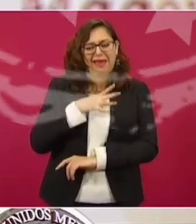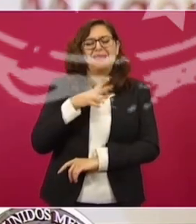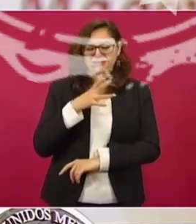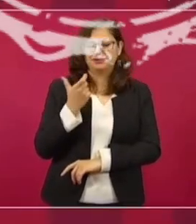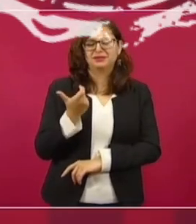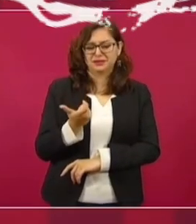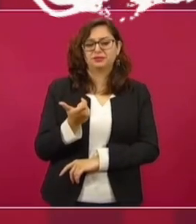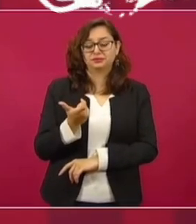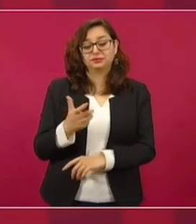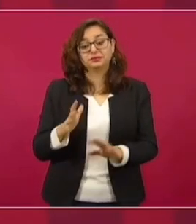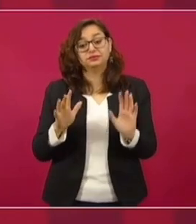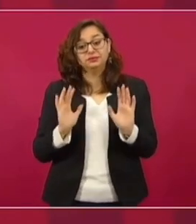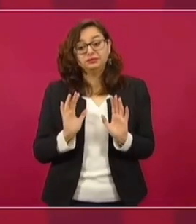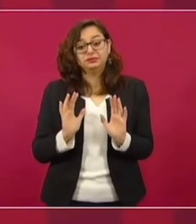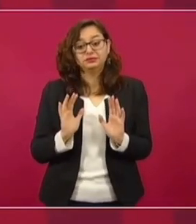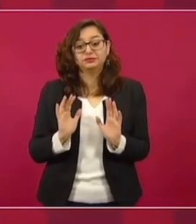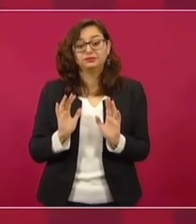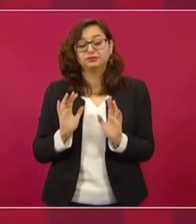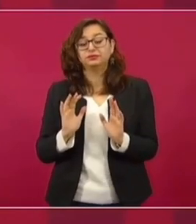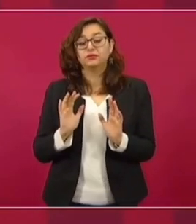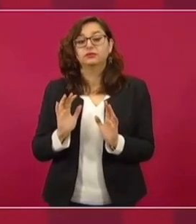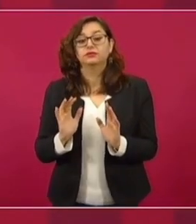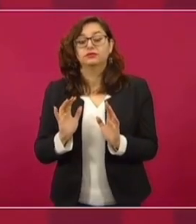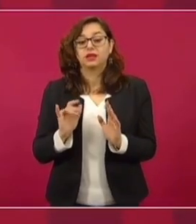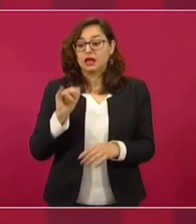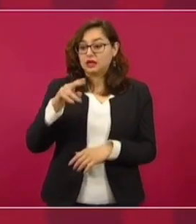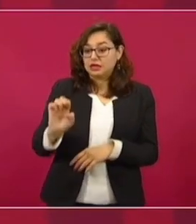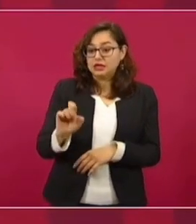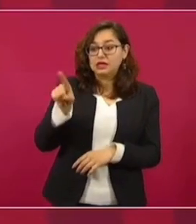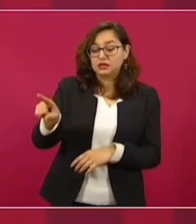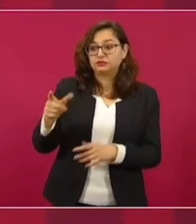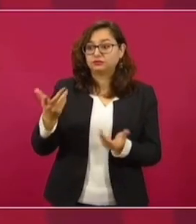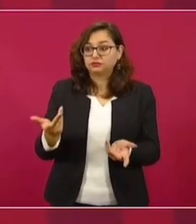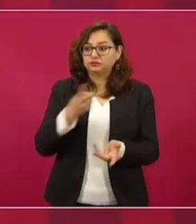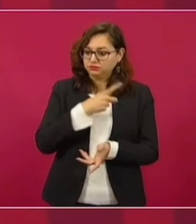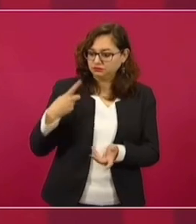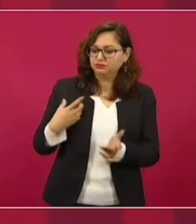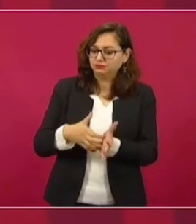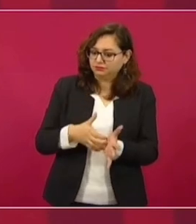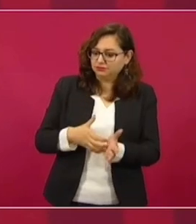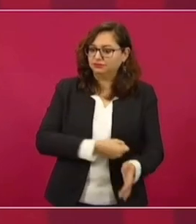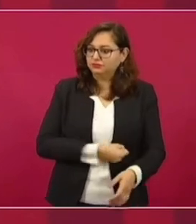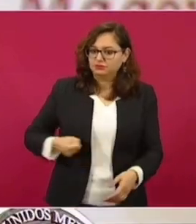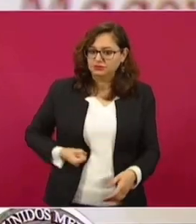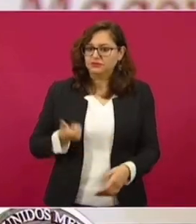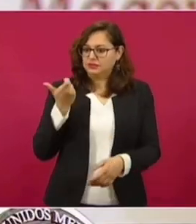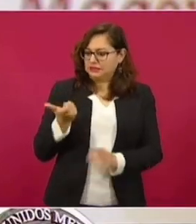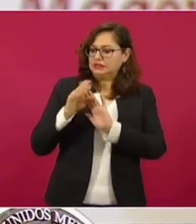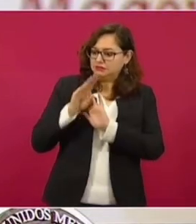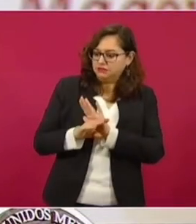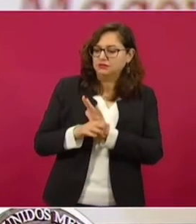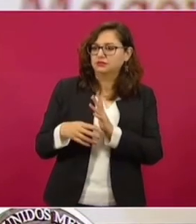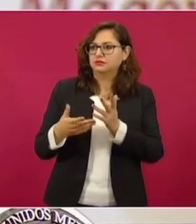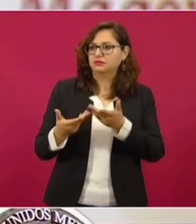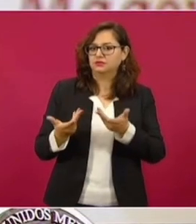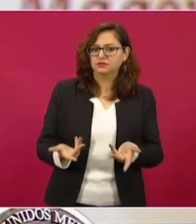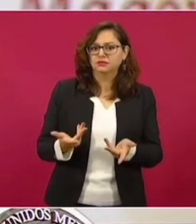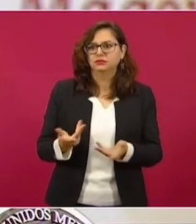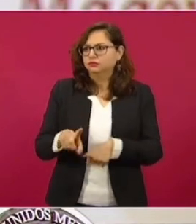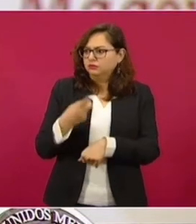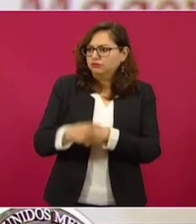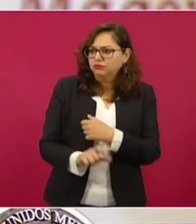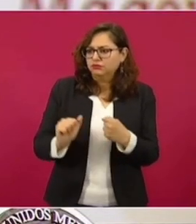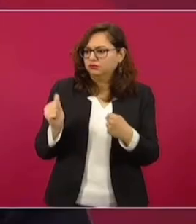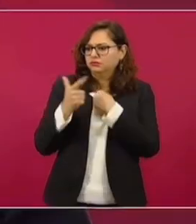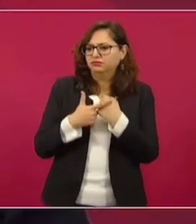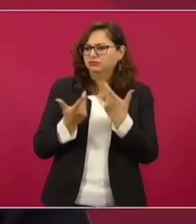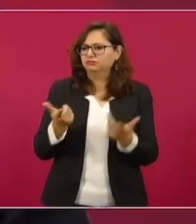El instituto, ojalá y ellos decidieran aplicar esas medidas de austeridad que, remarco, no afectan, por ejemplo,